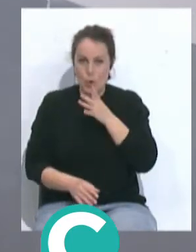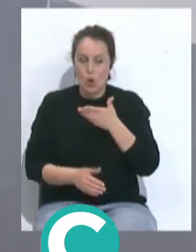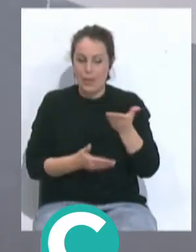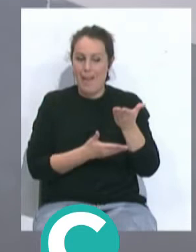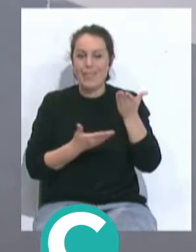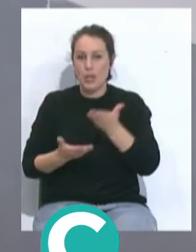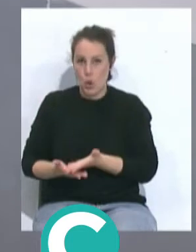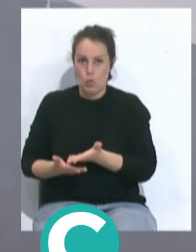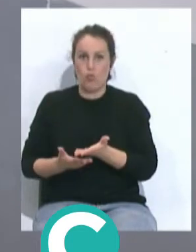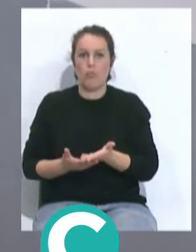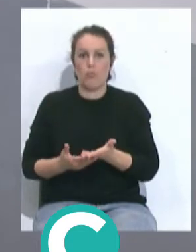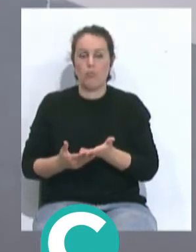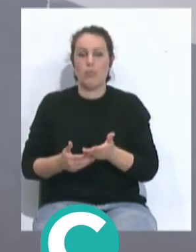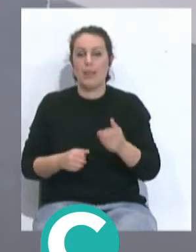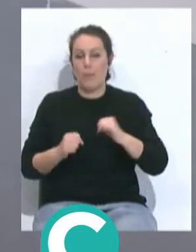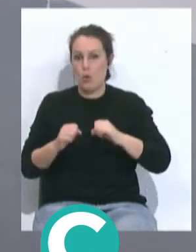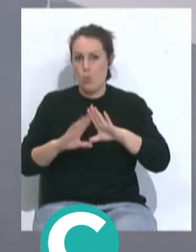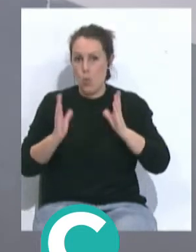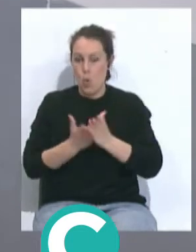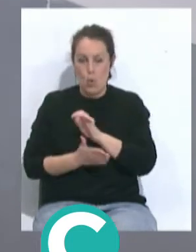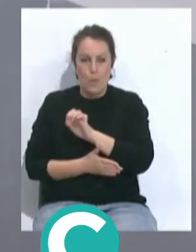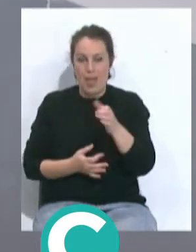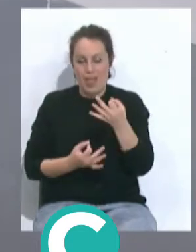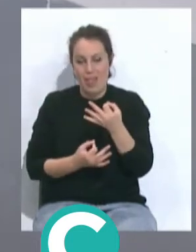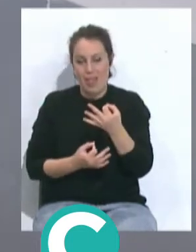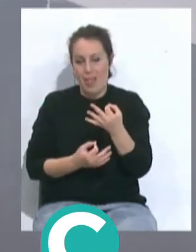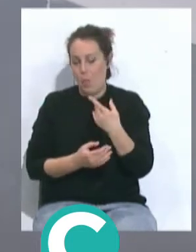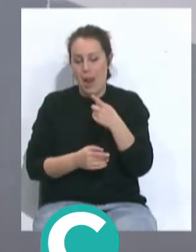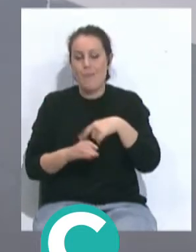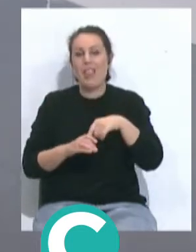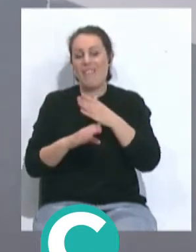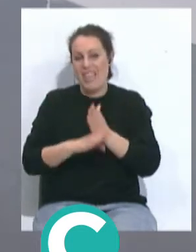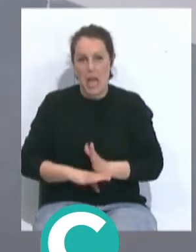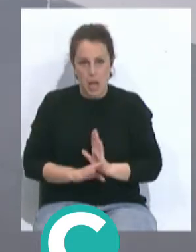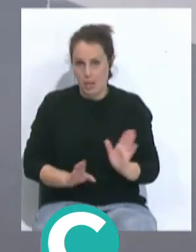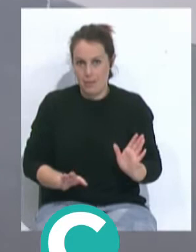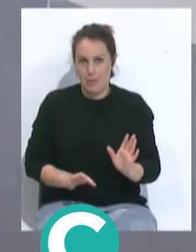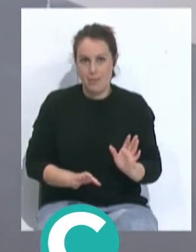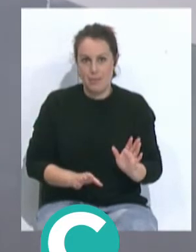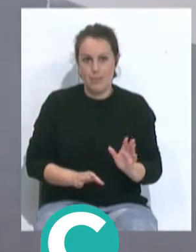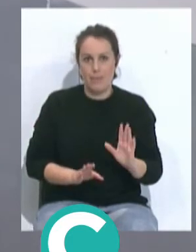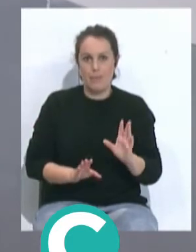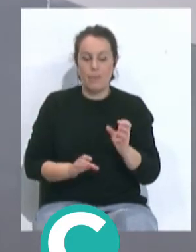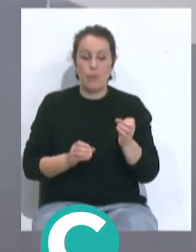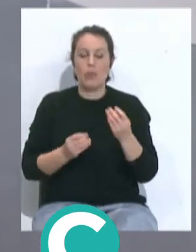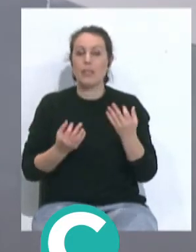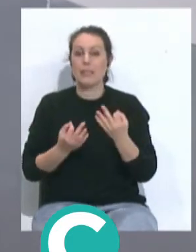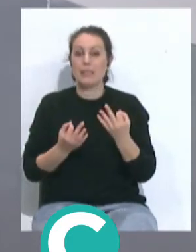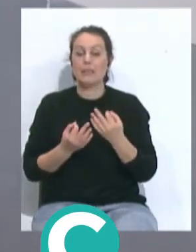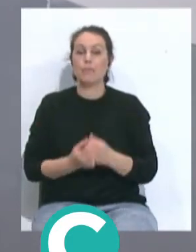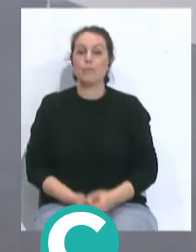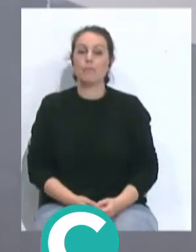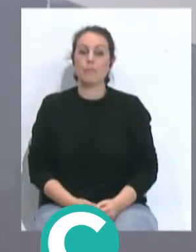anfitrión en cualquier campeonato del mundo o de Europa tiene que, de plaza fija, ¿no? Pero bueno, lo bueno es que